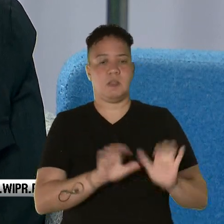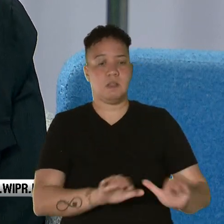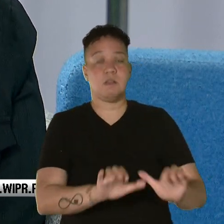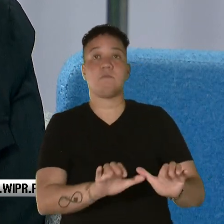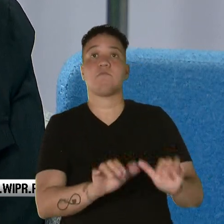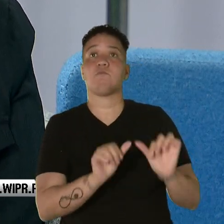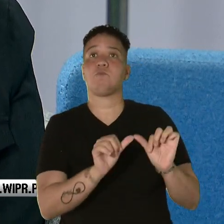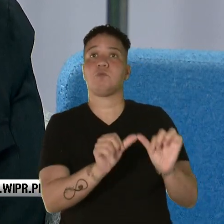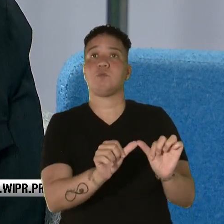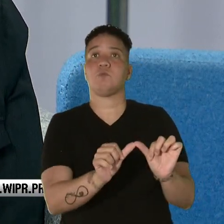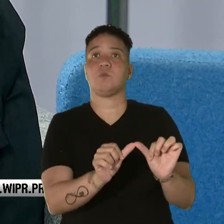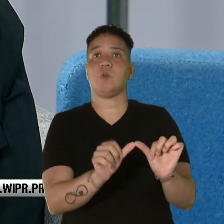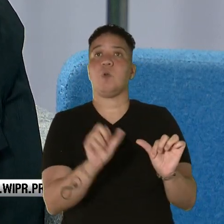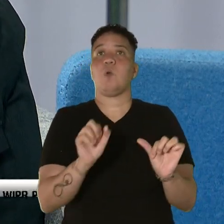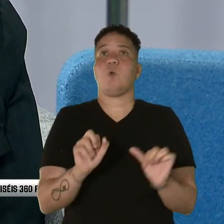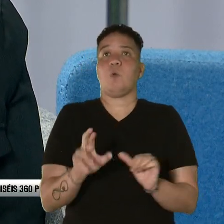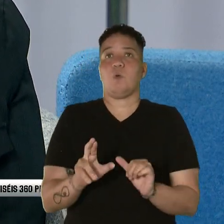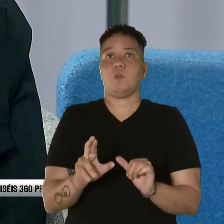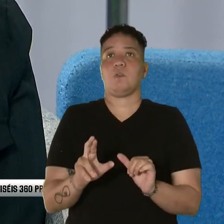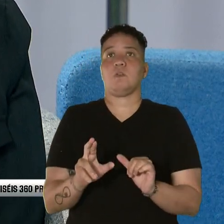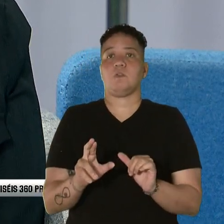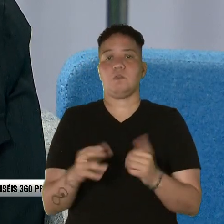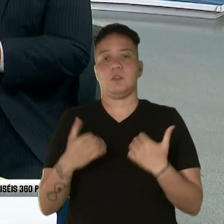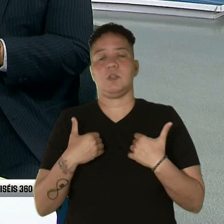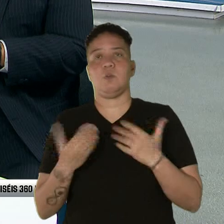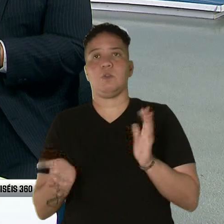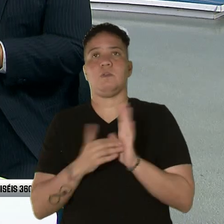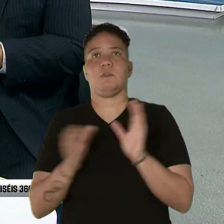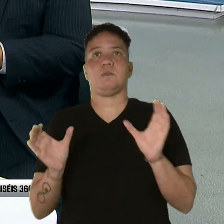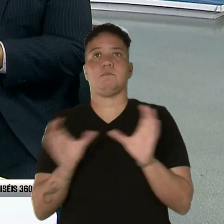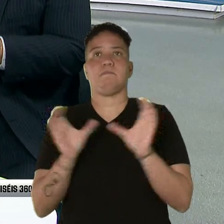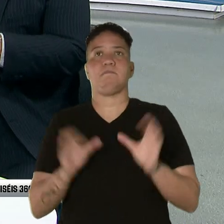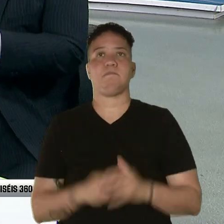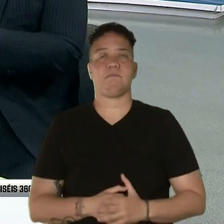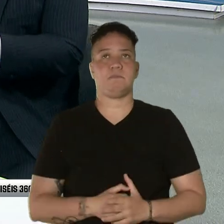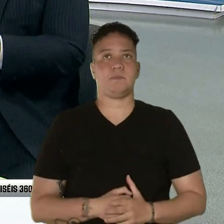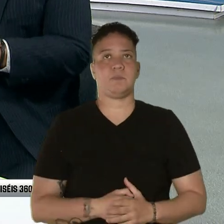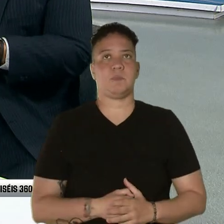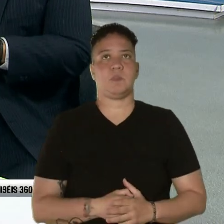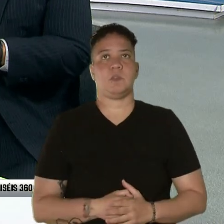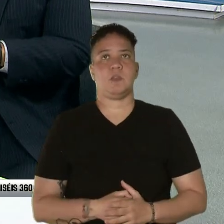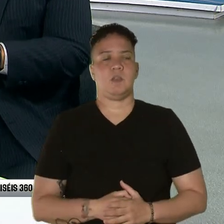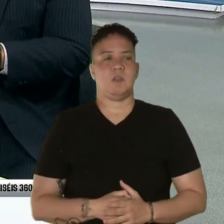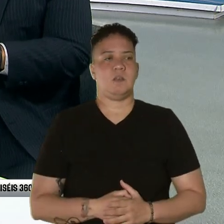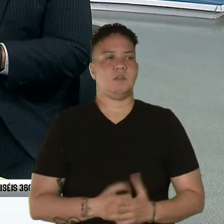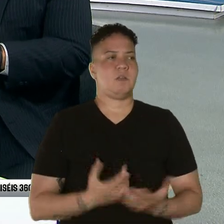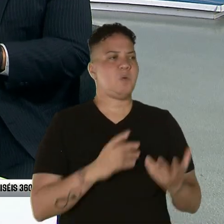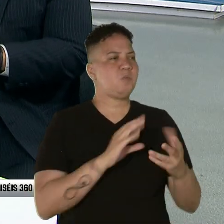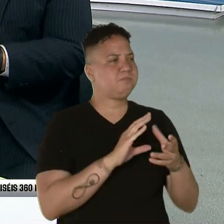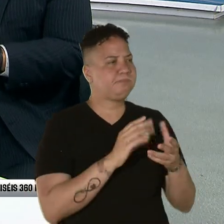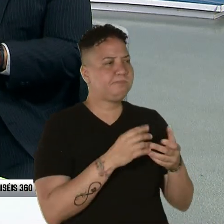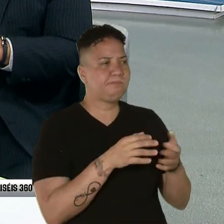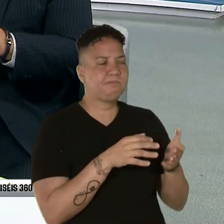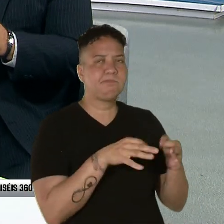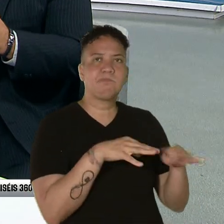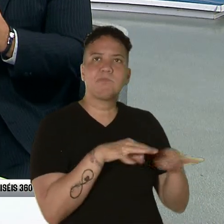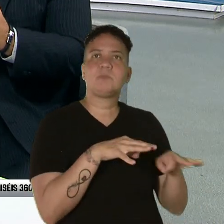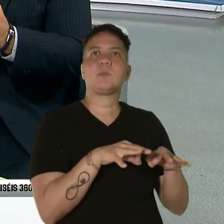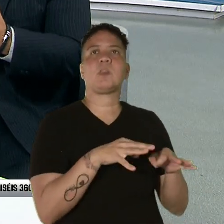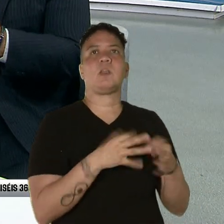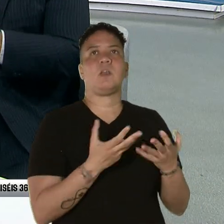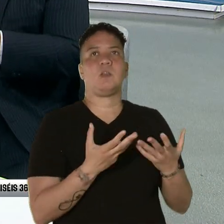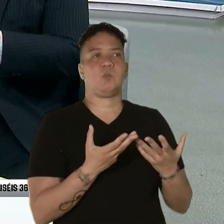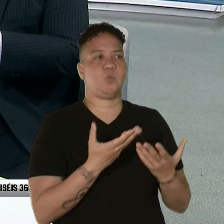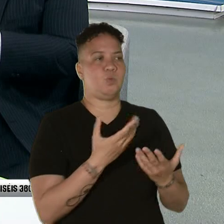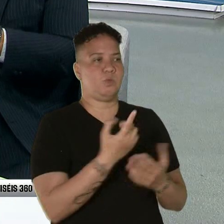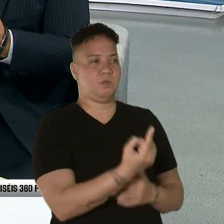o cuando le toca recertificarse. Te decía al iniciar y al saludarte que tu presencia acá siempre nos llena de